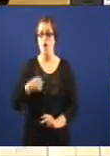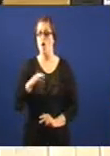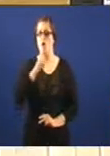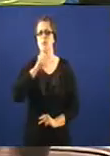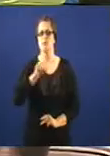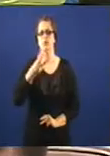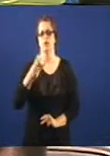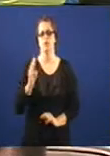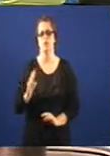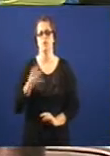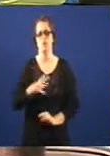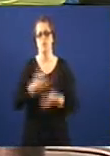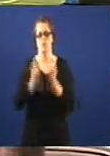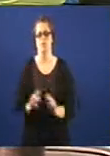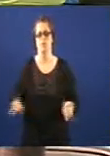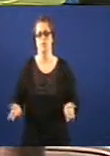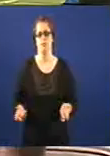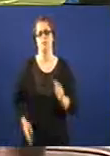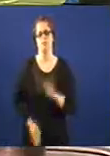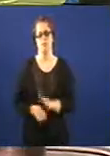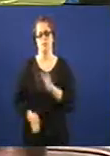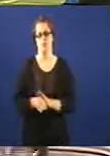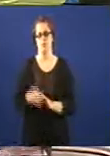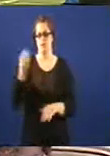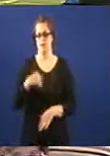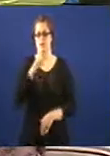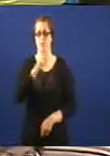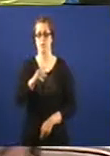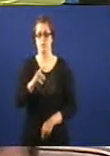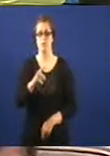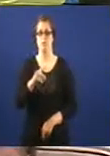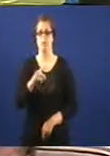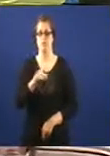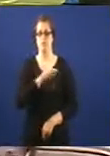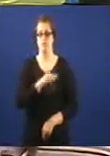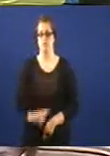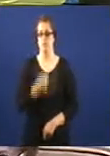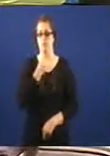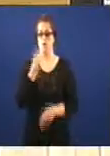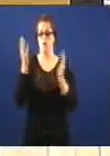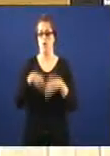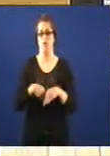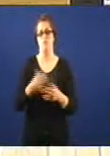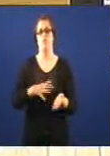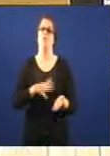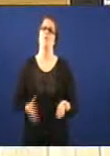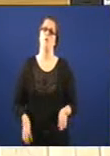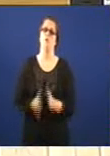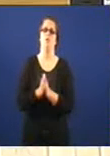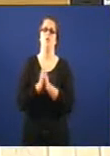faga o favor continuamos ca orde do día lle dicen que non ten a palabra faga o favor